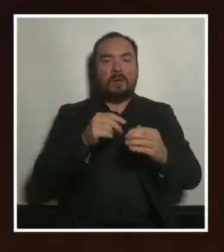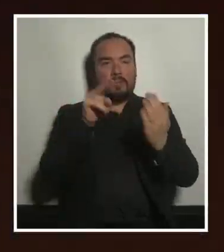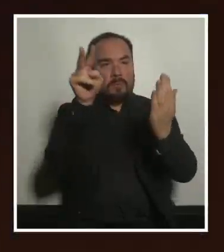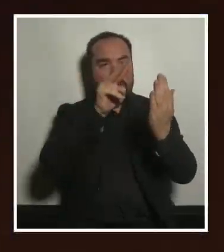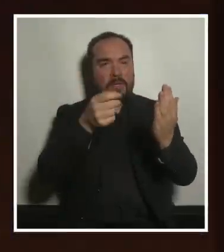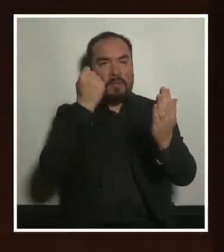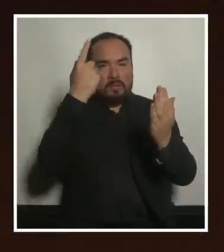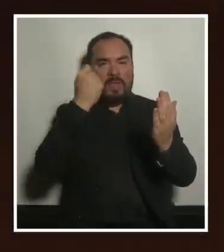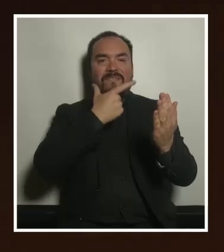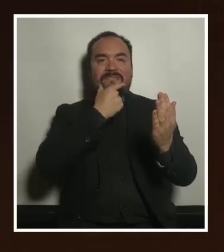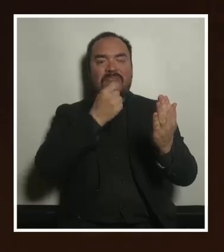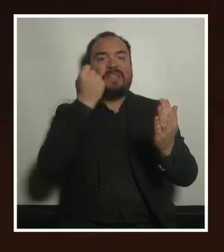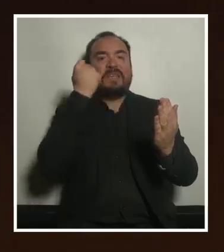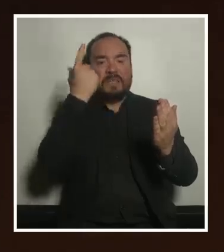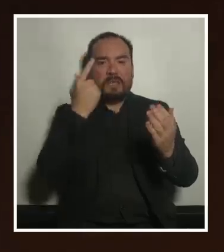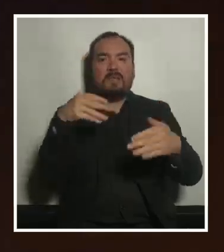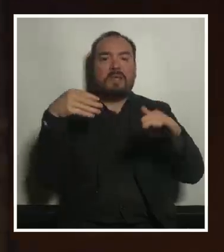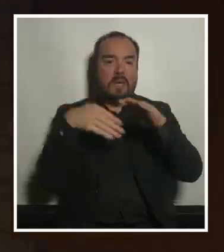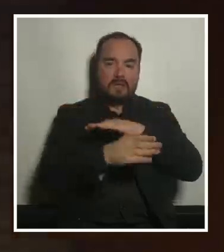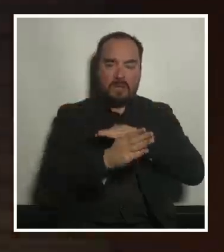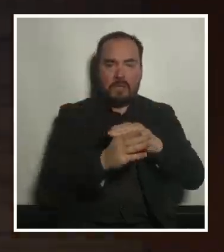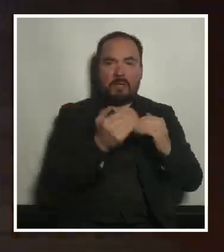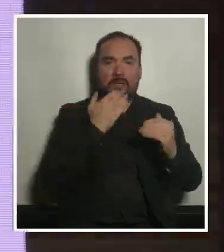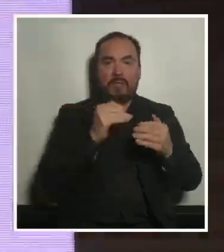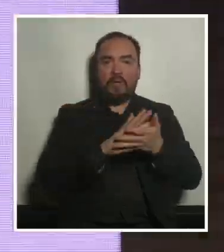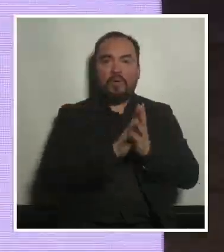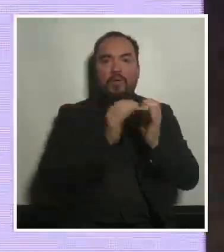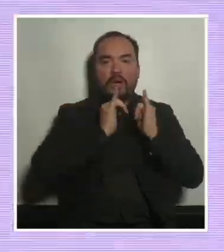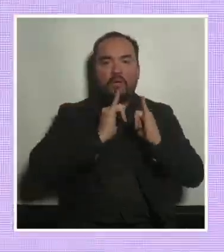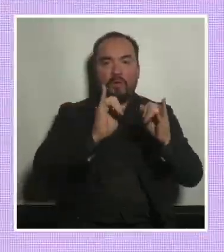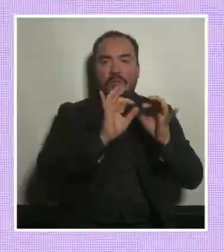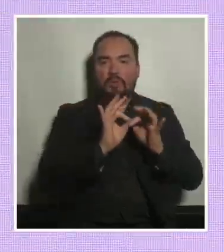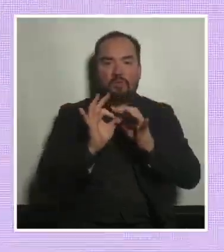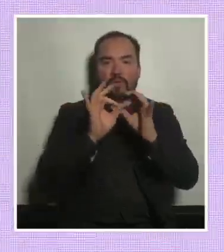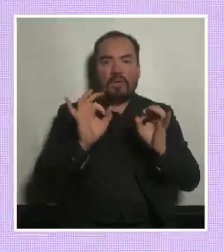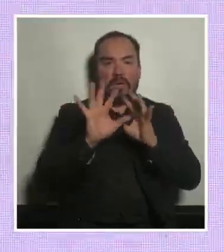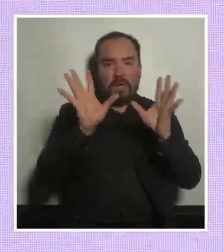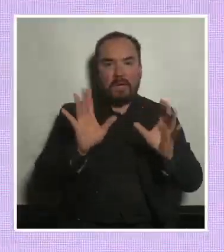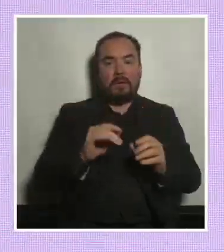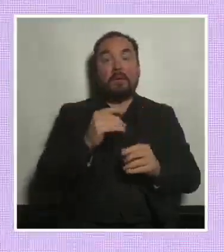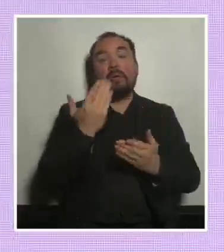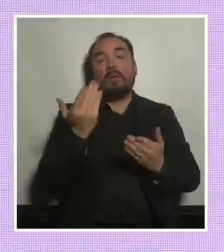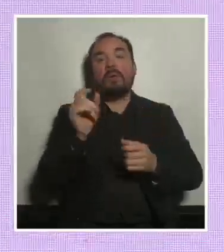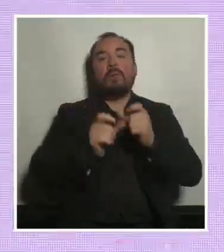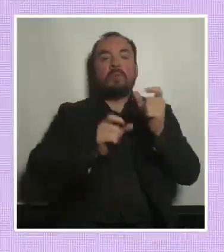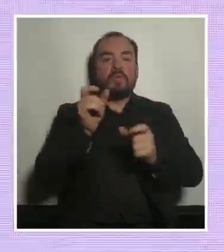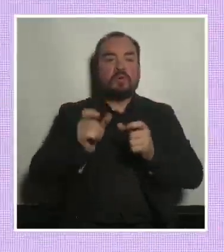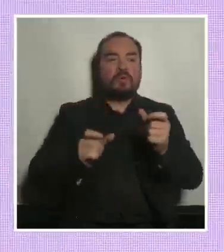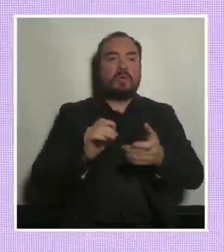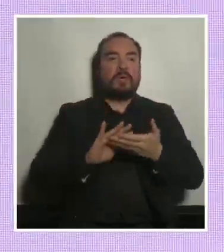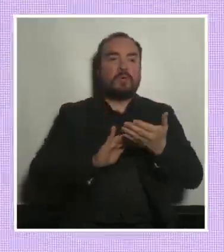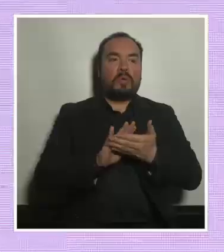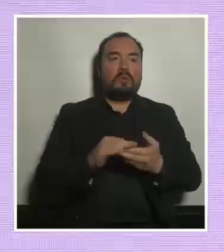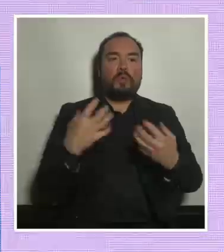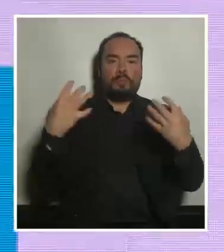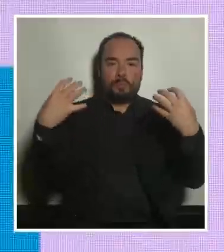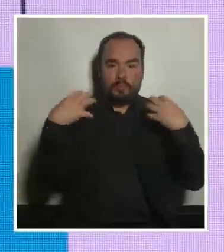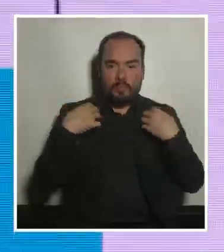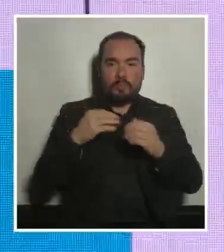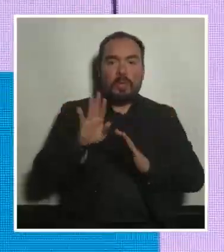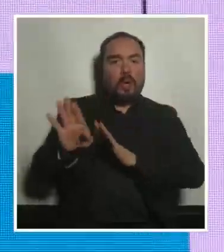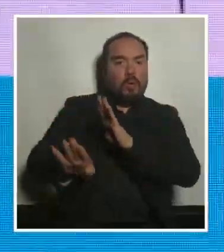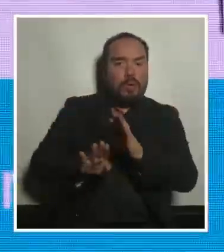y unificados es decir que las personas que o bien son dependientes o que tienen que cuidar a una persona que es